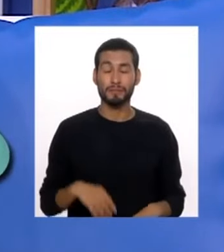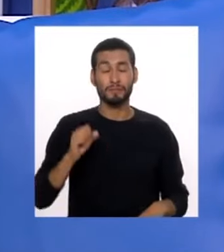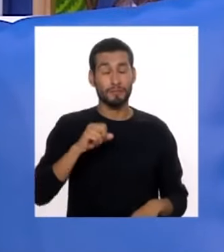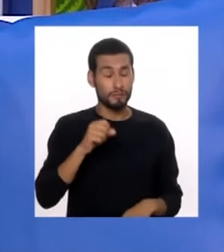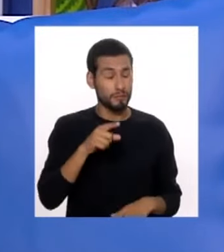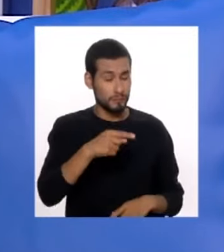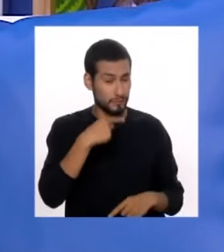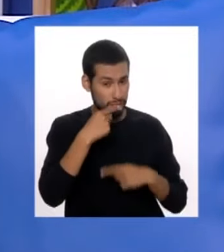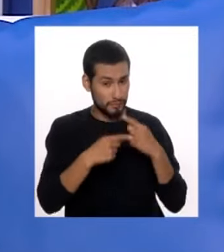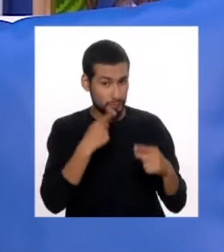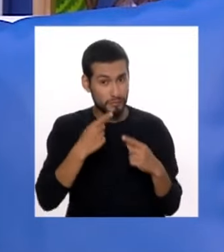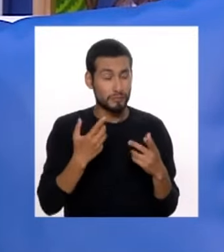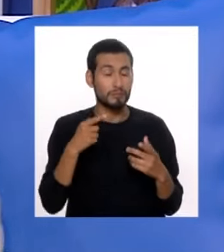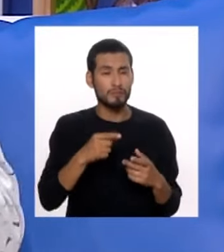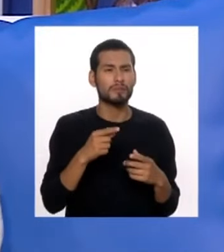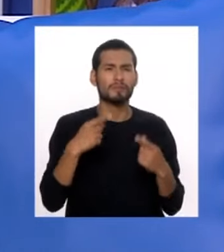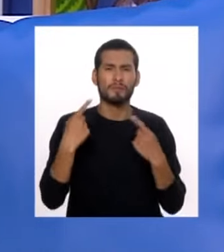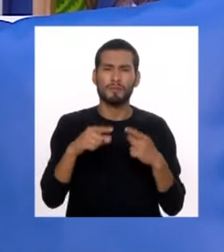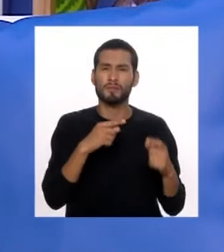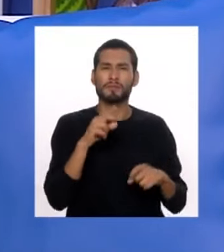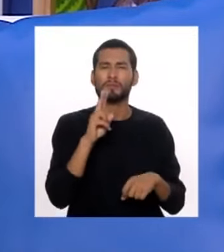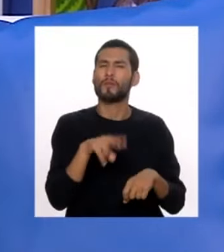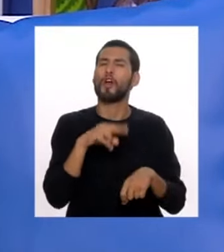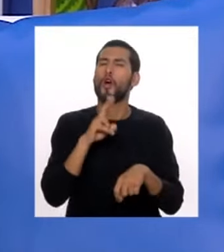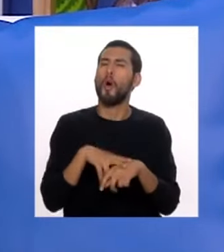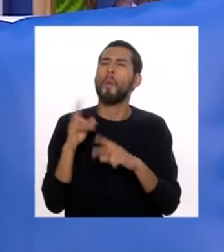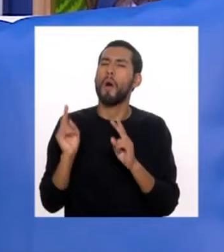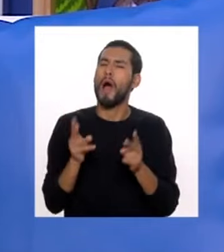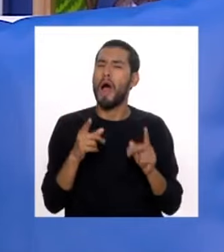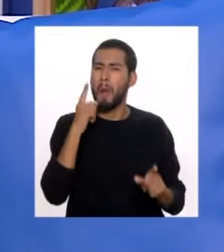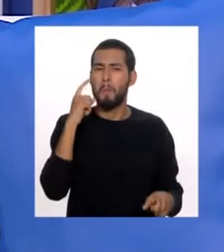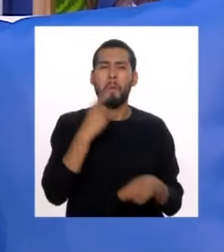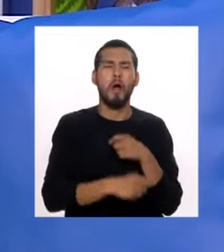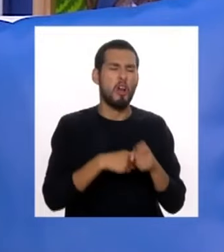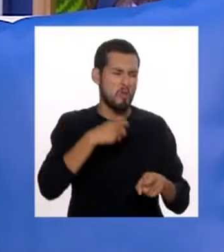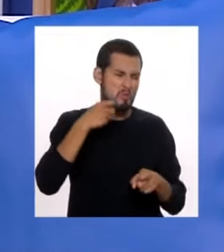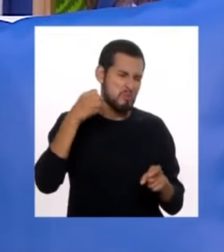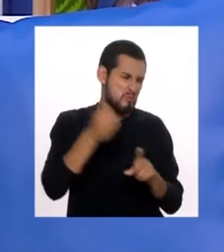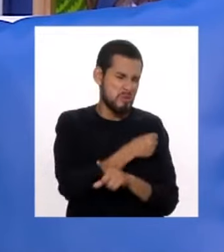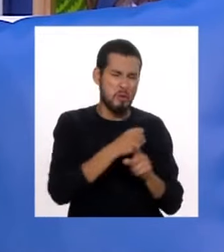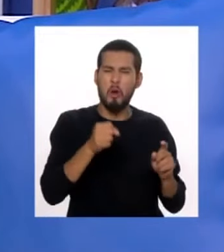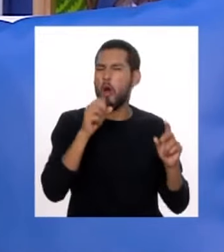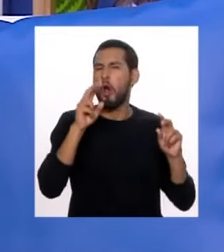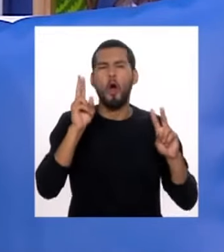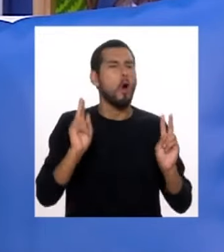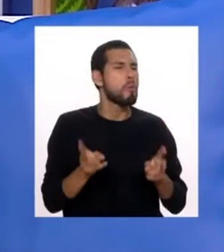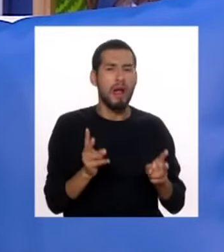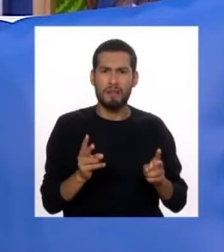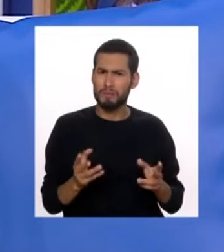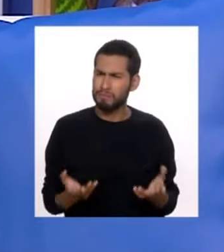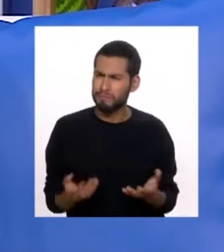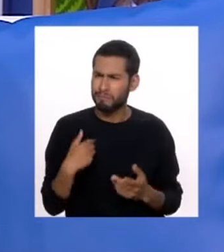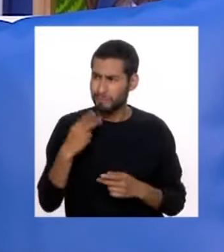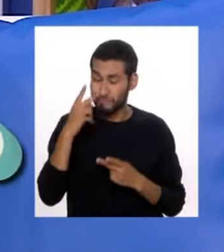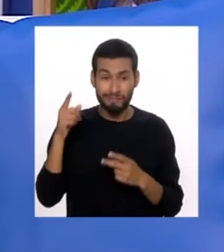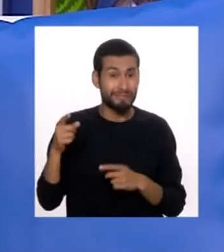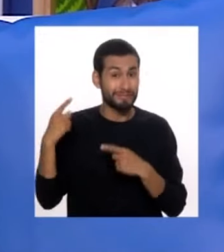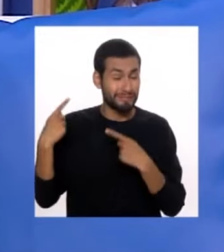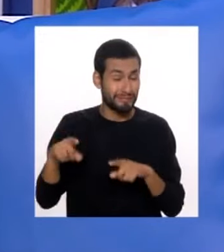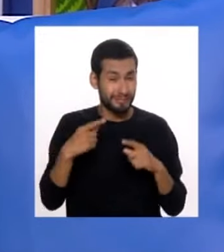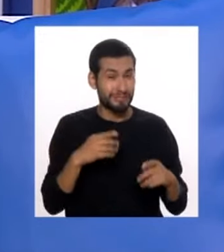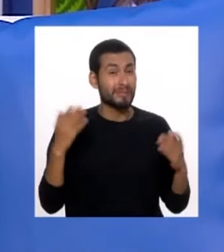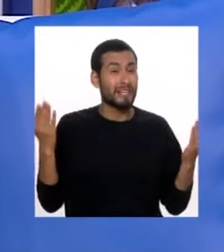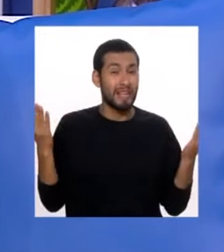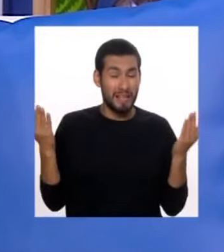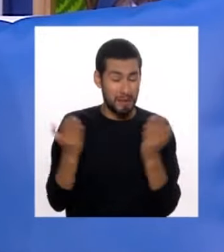hablado es justamente este fenómeno de normalización de la violencia, que la hemos vivido, es lo que menciona Christopher, estas situaciones en la